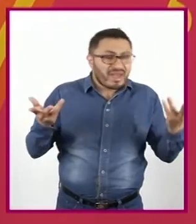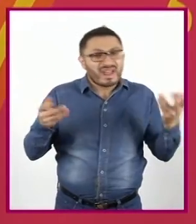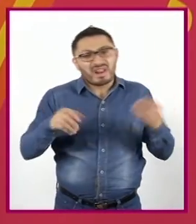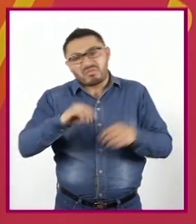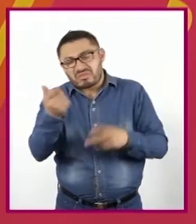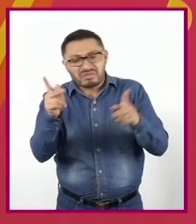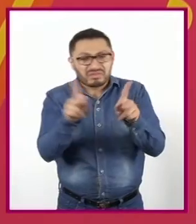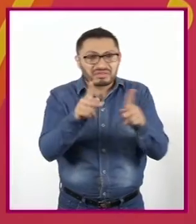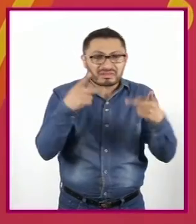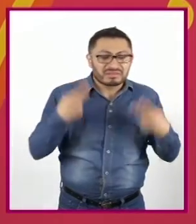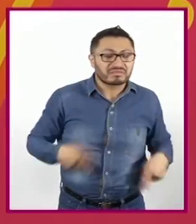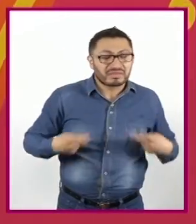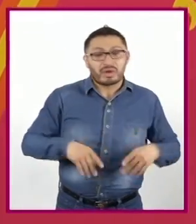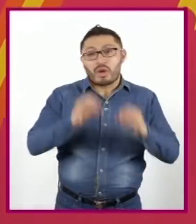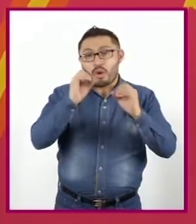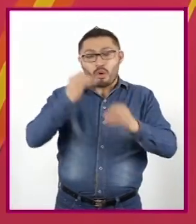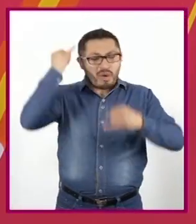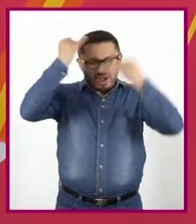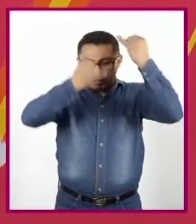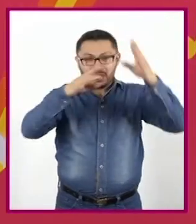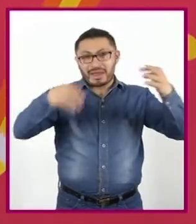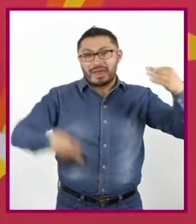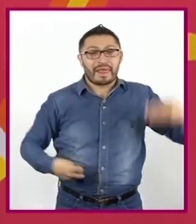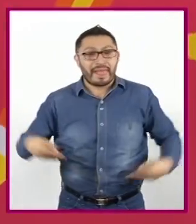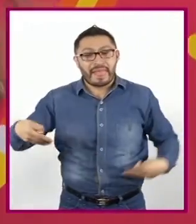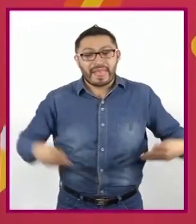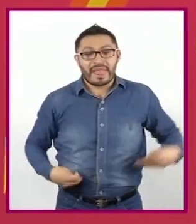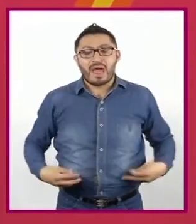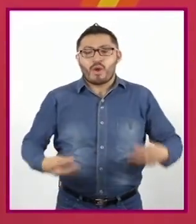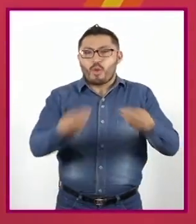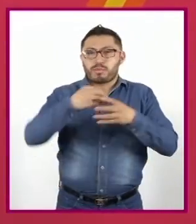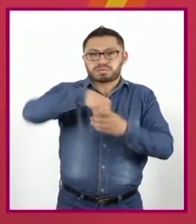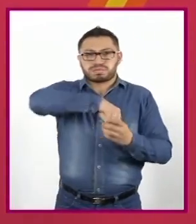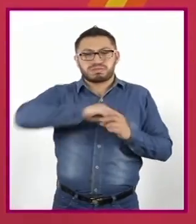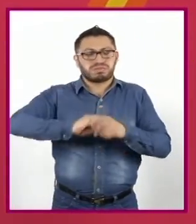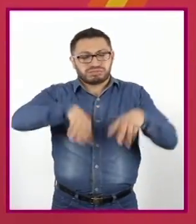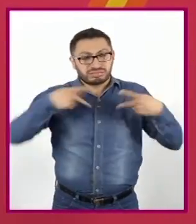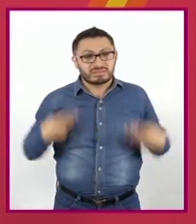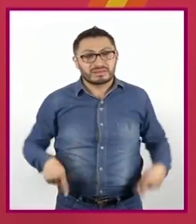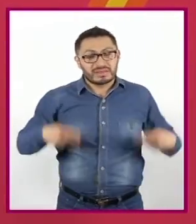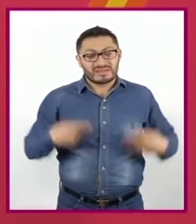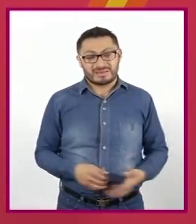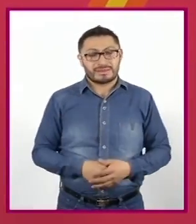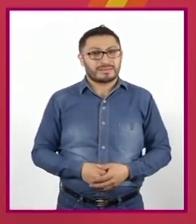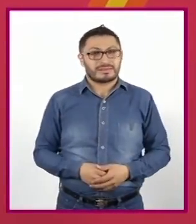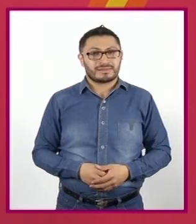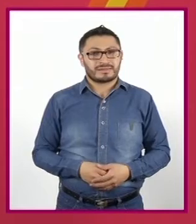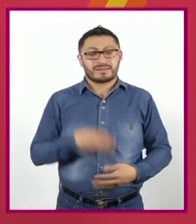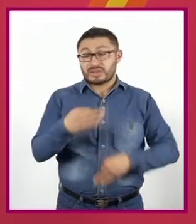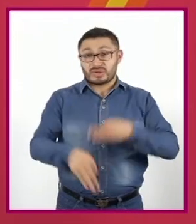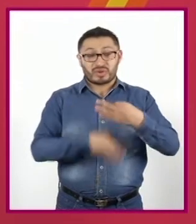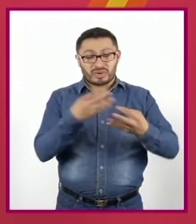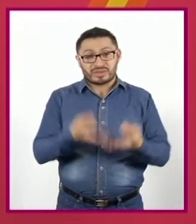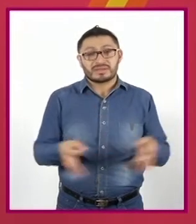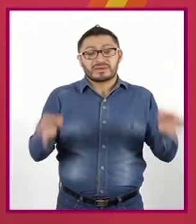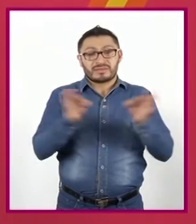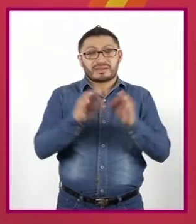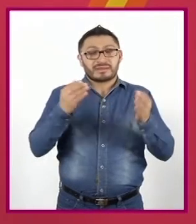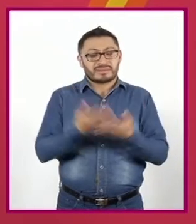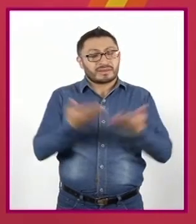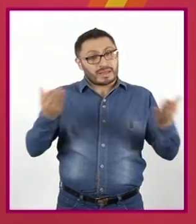U otras personas O imagínense Un teatro Lleno A reventar Ahora vamos A la siguiente escena